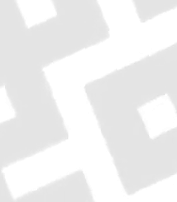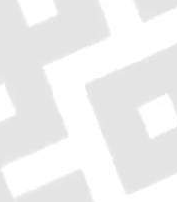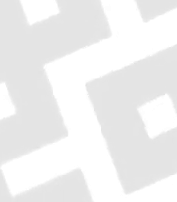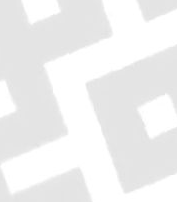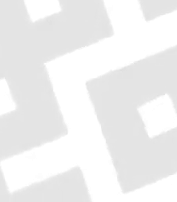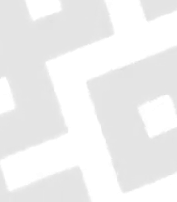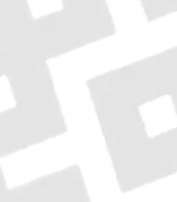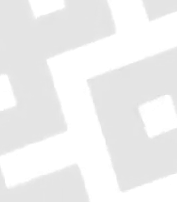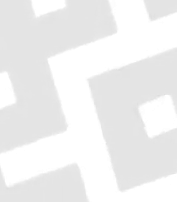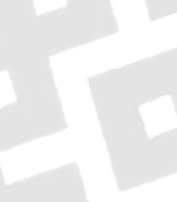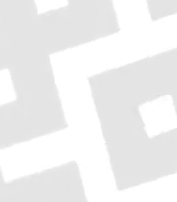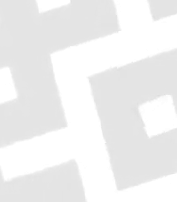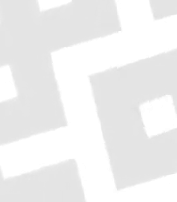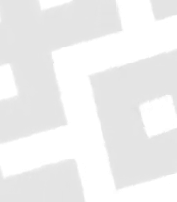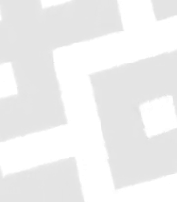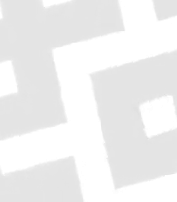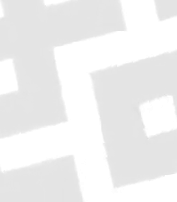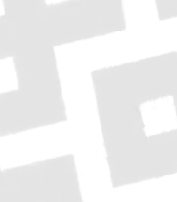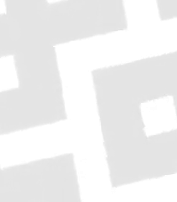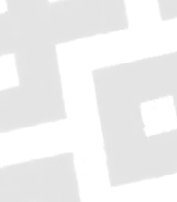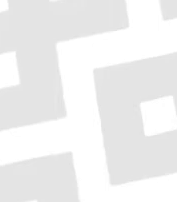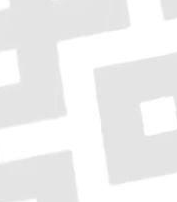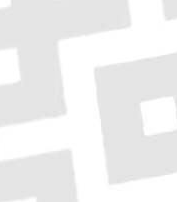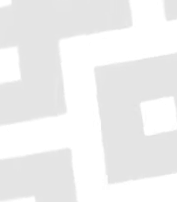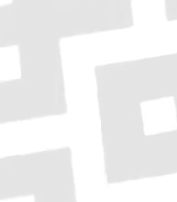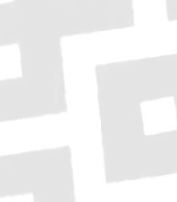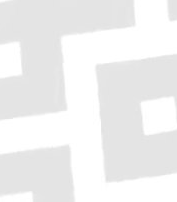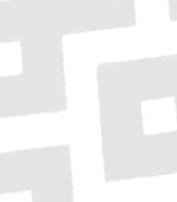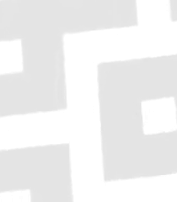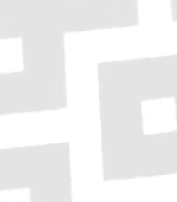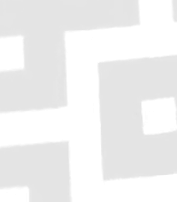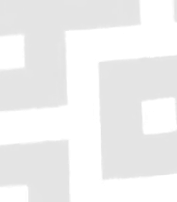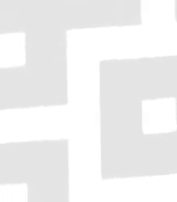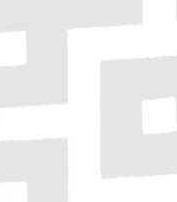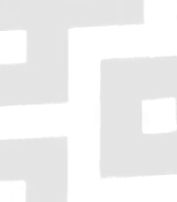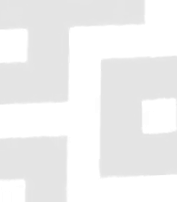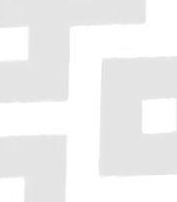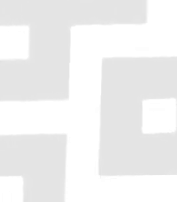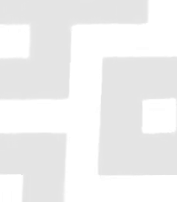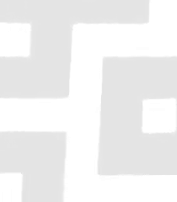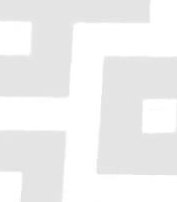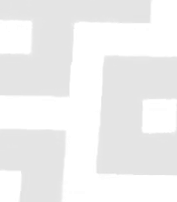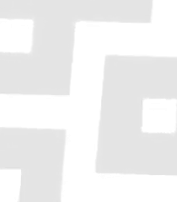Estrategia Estatal contra el Coronavirus. Actualización en Veracruz.